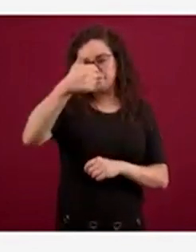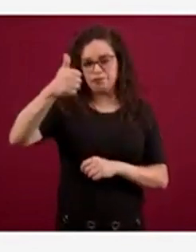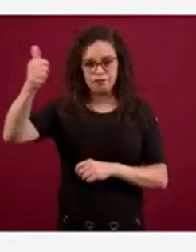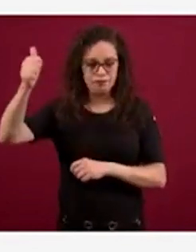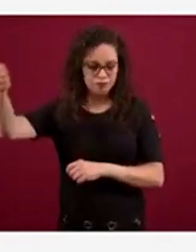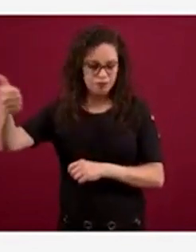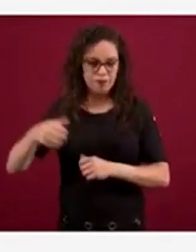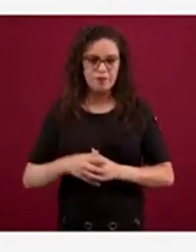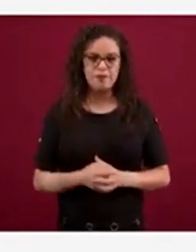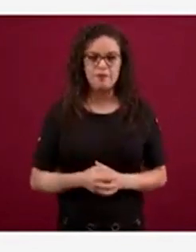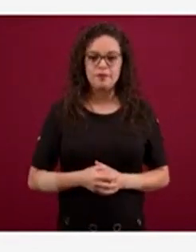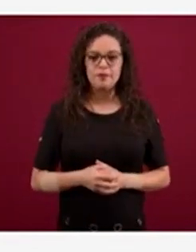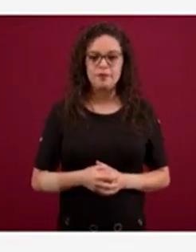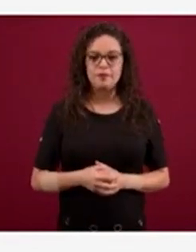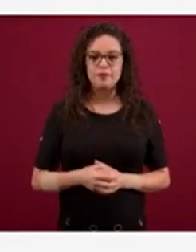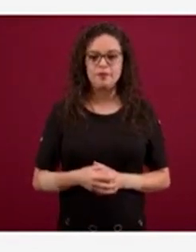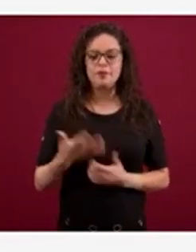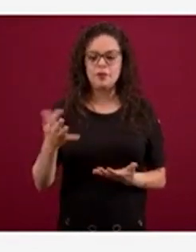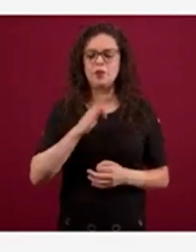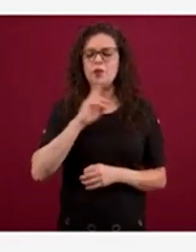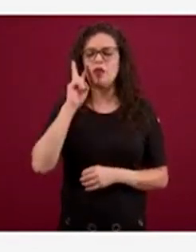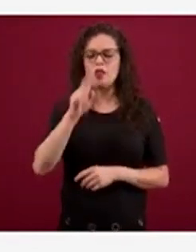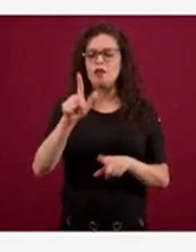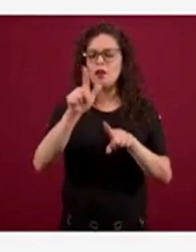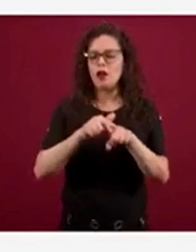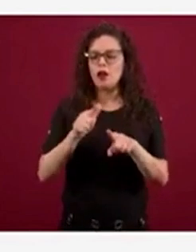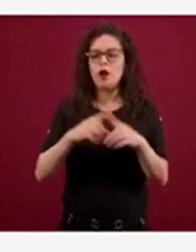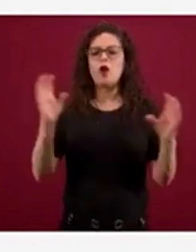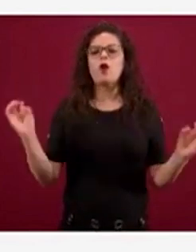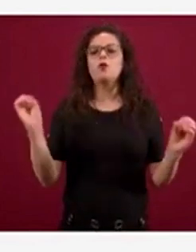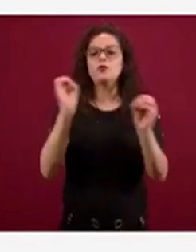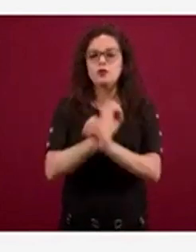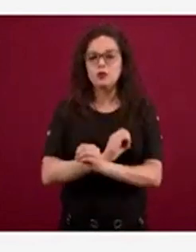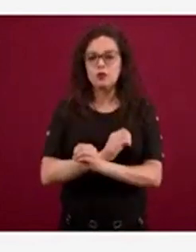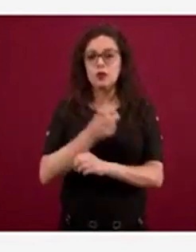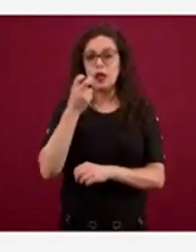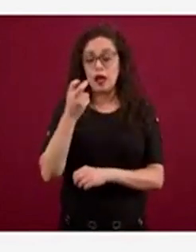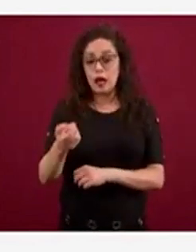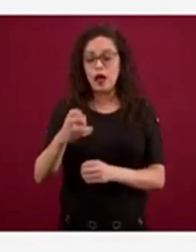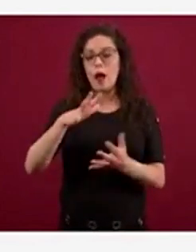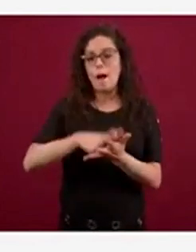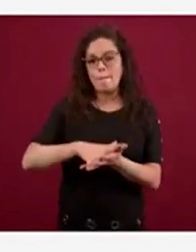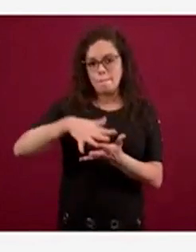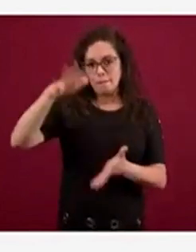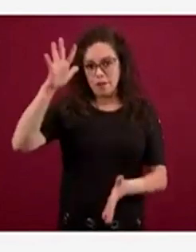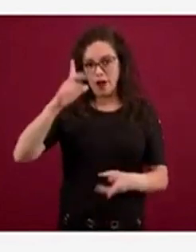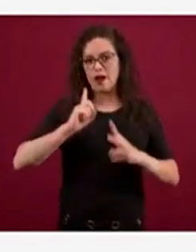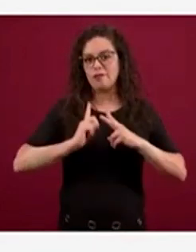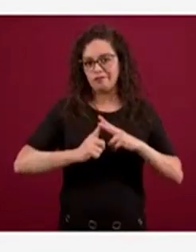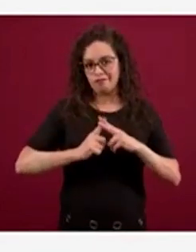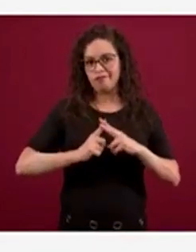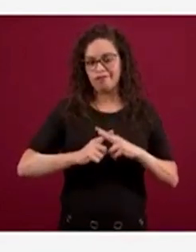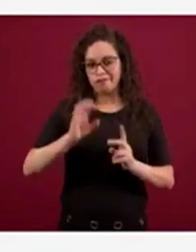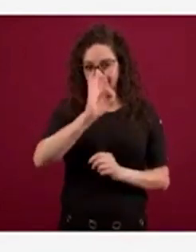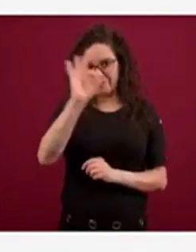federativa con un color un poco más oscuro, quiere decir que la tasa de incidencia es mayor, de hecho tenemos la escala